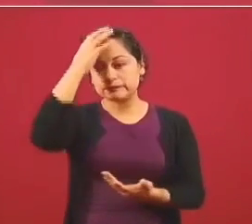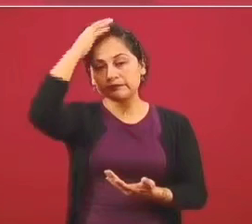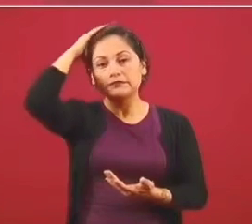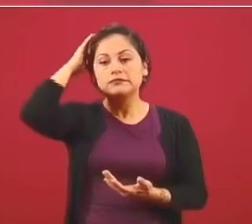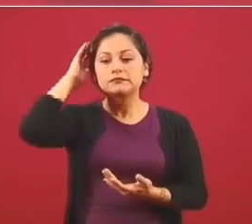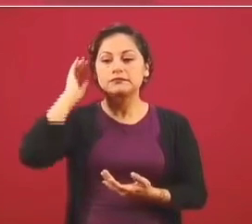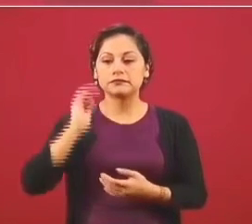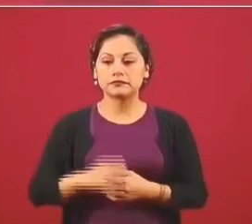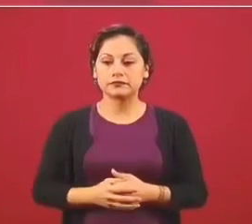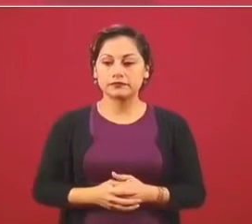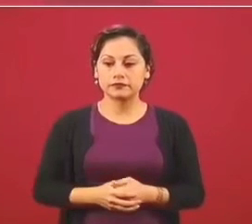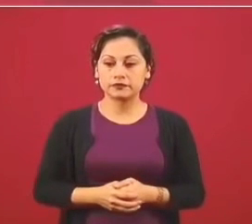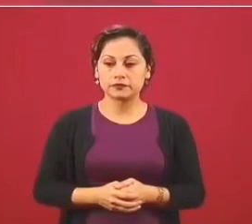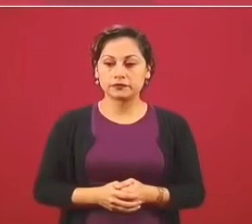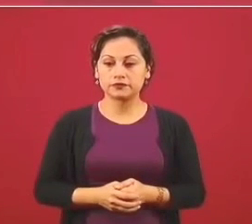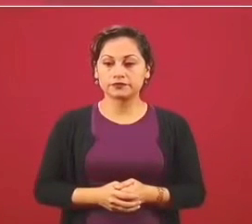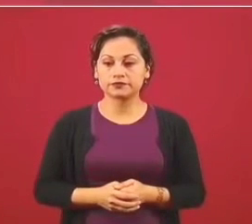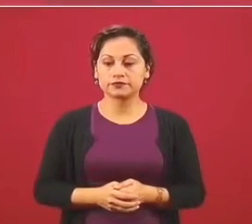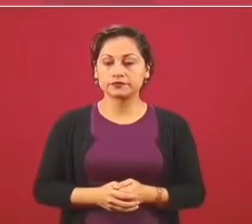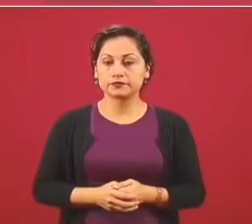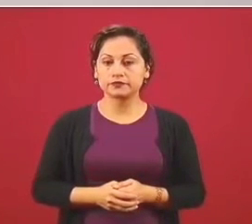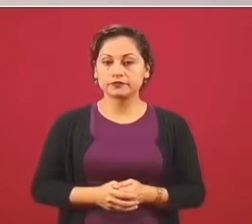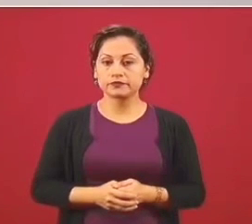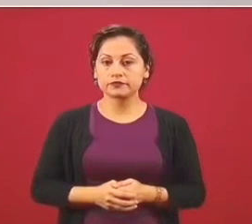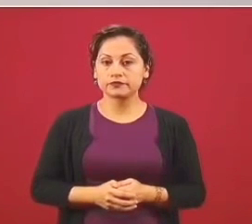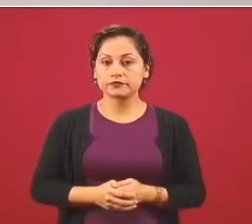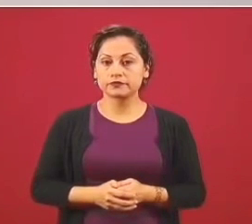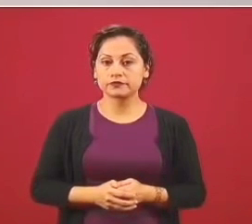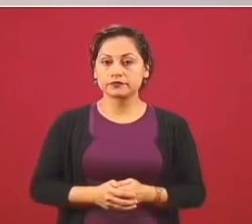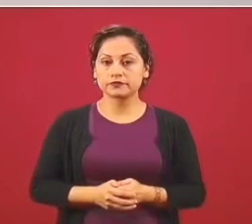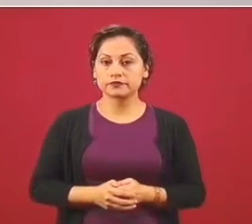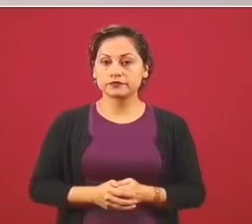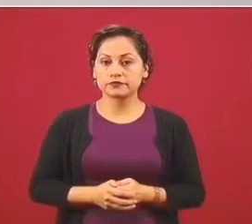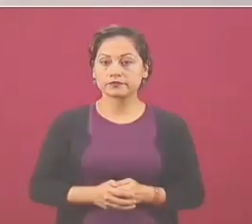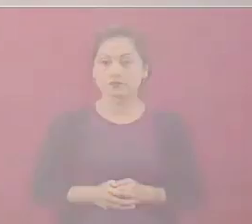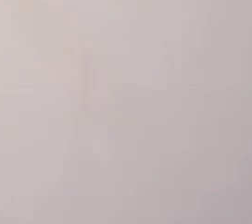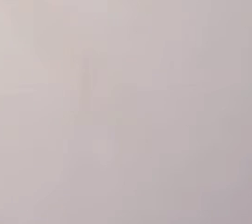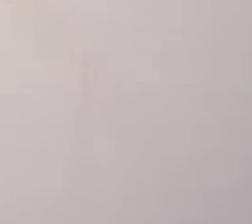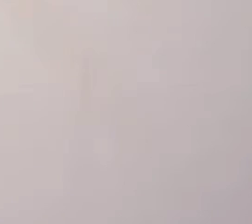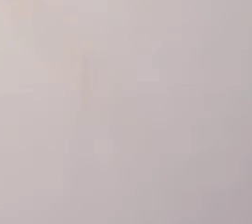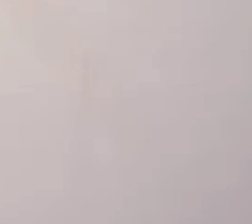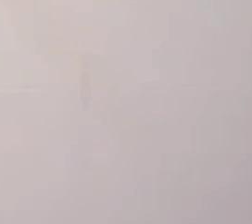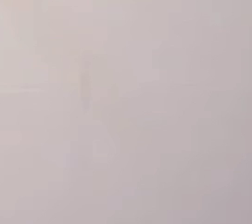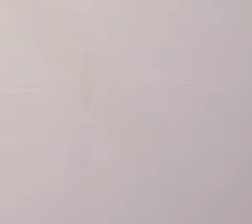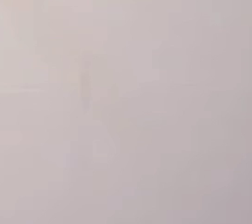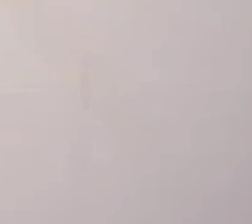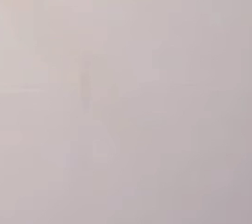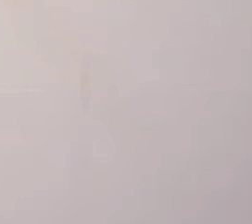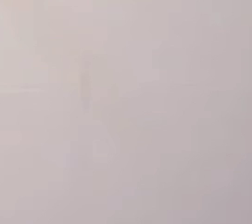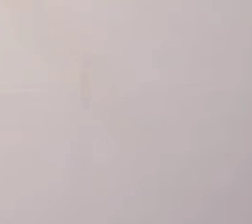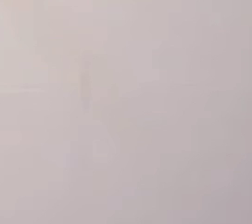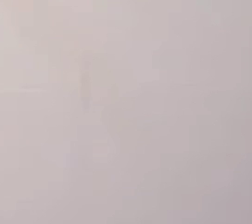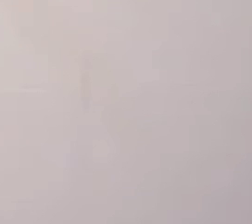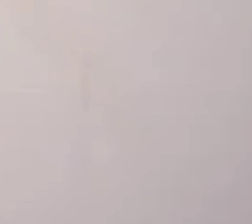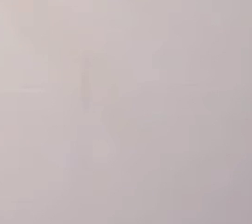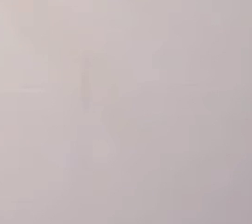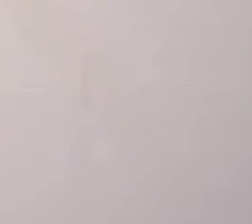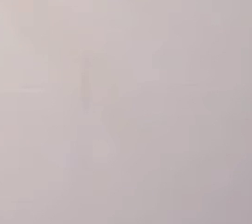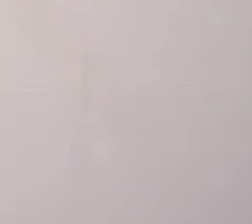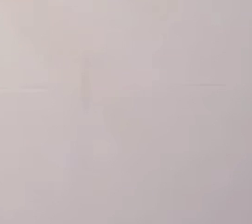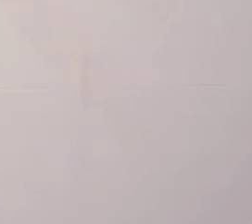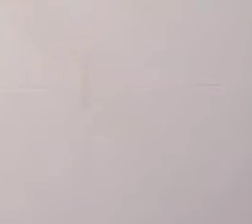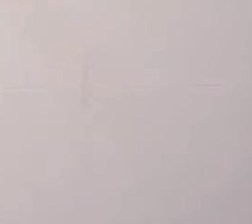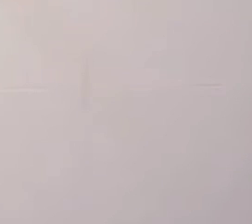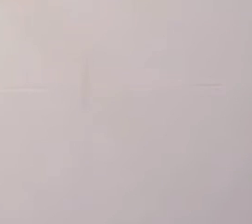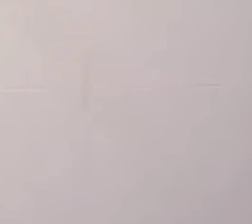me comentó el almirante Ojeda